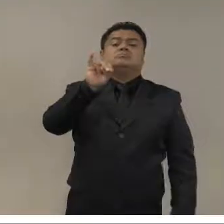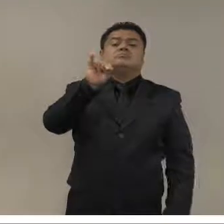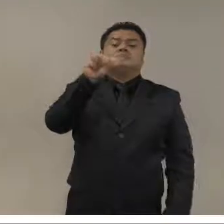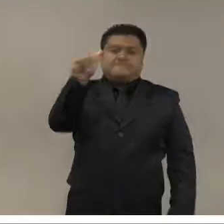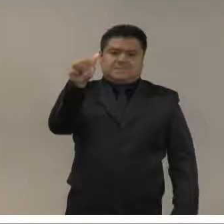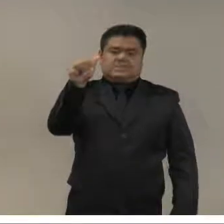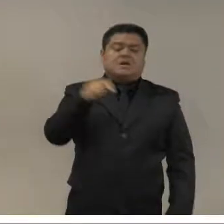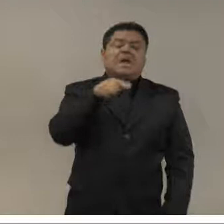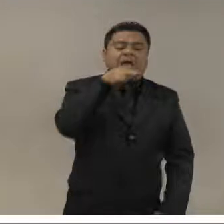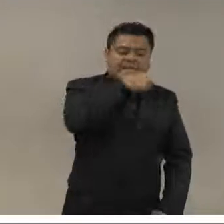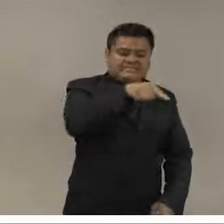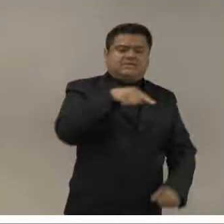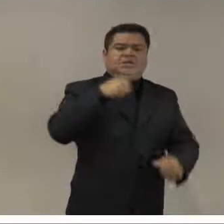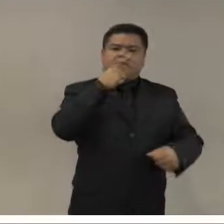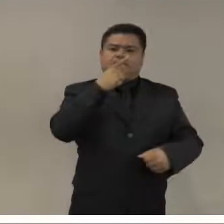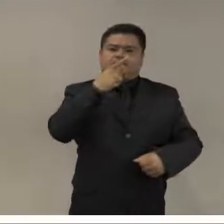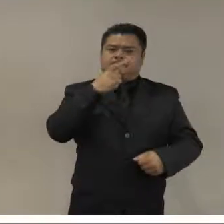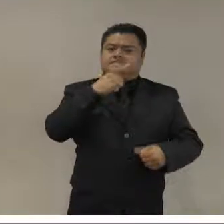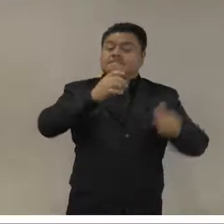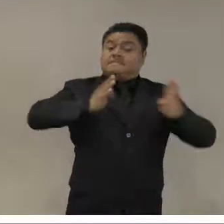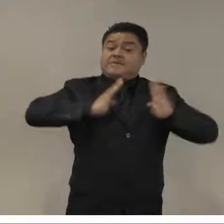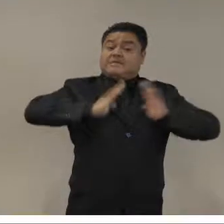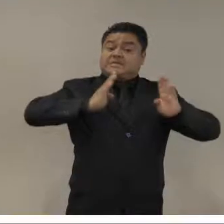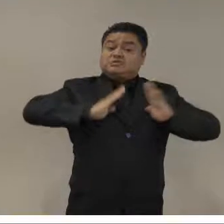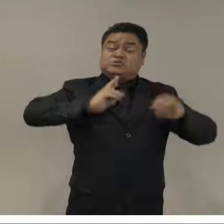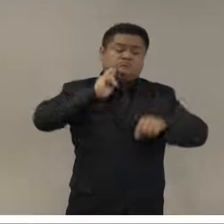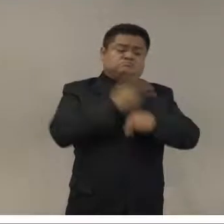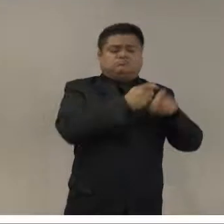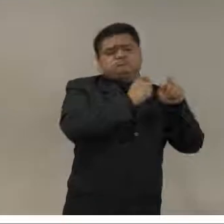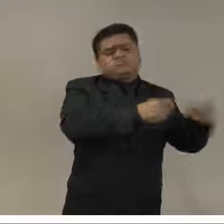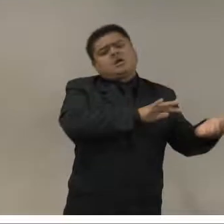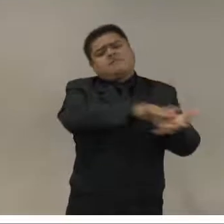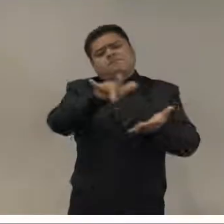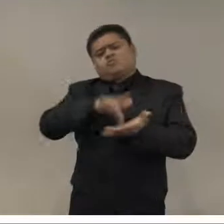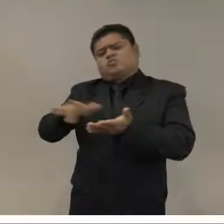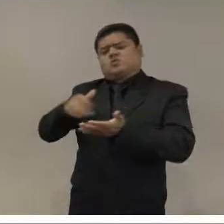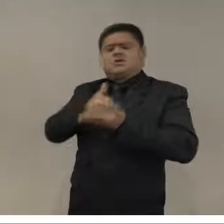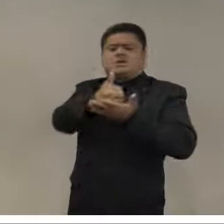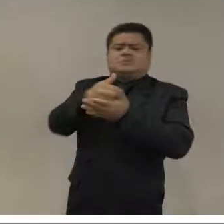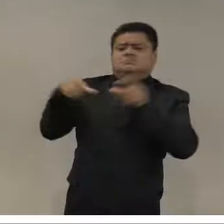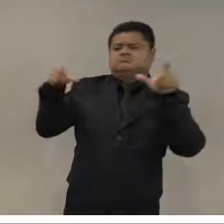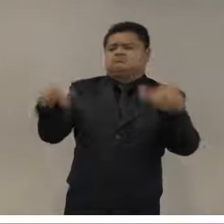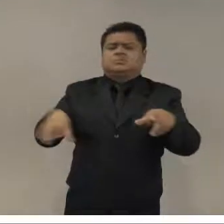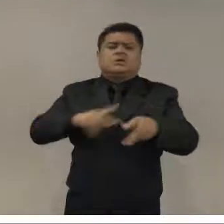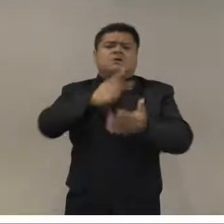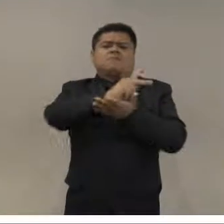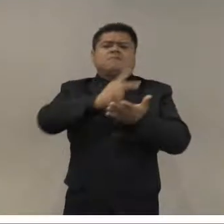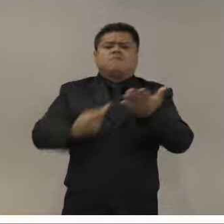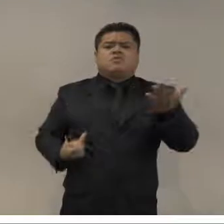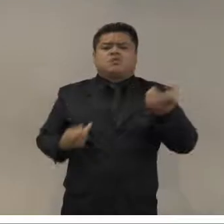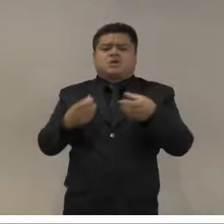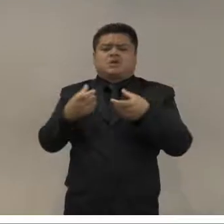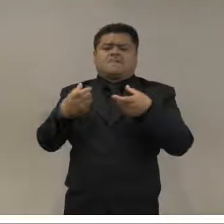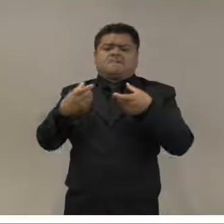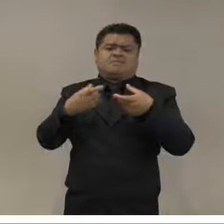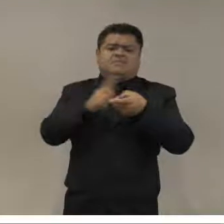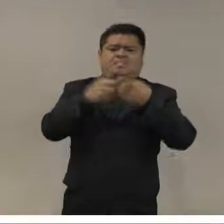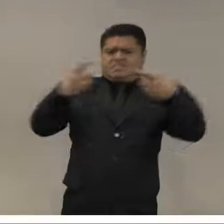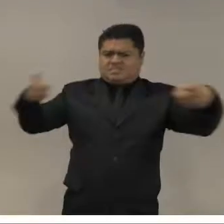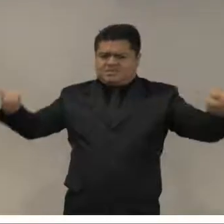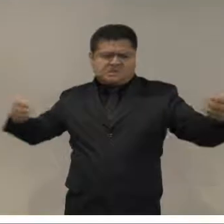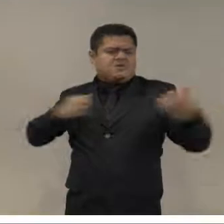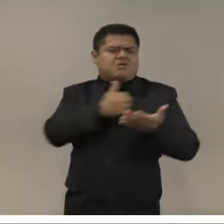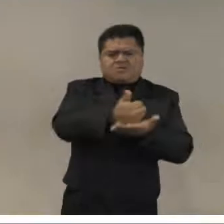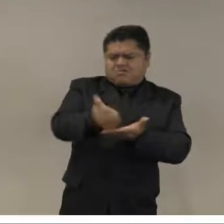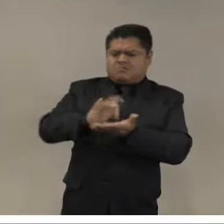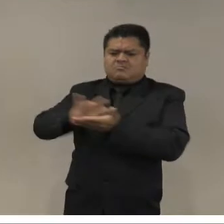desarrollo, en programas de seguridad fronteriza y interrupción de drogas. Aunque la erradicación de coca no tanto porque Estados Unidos no está